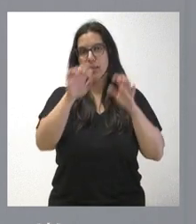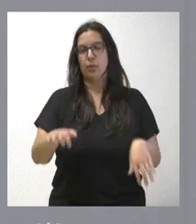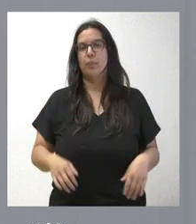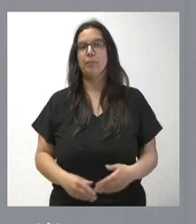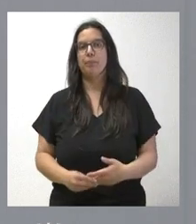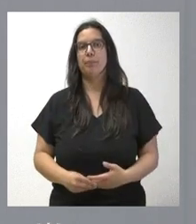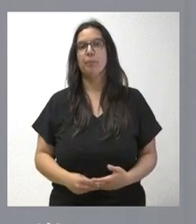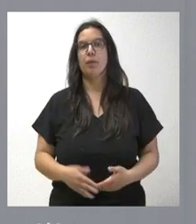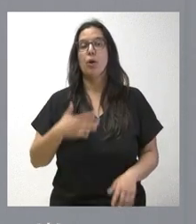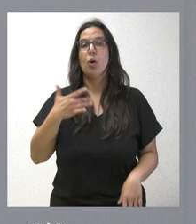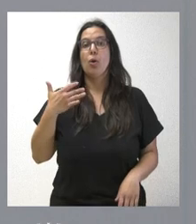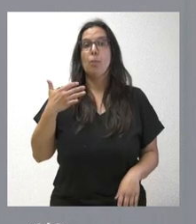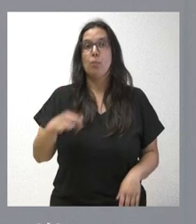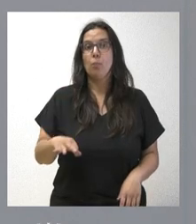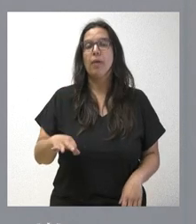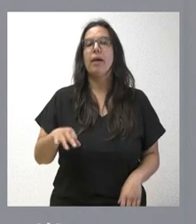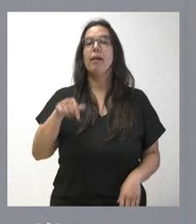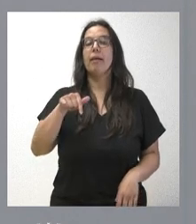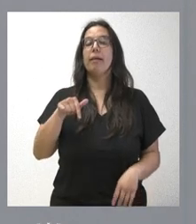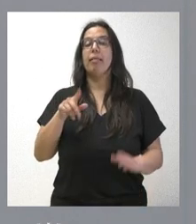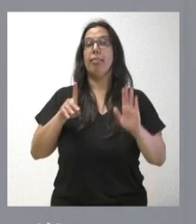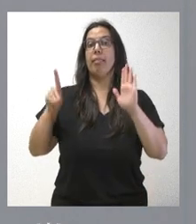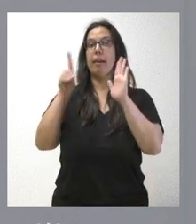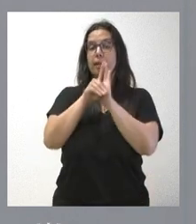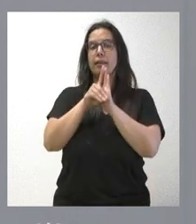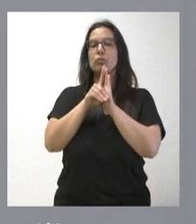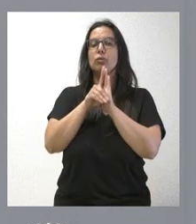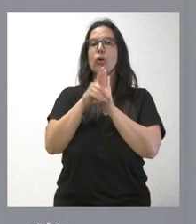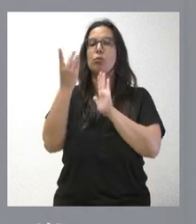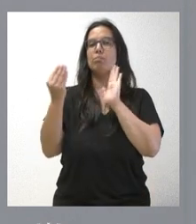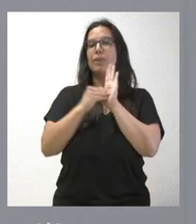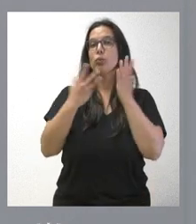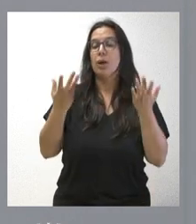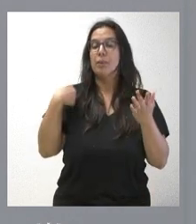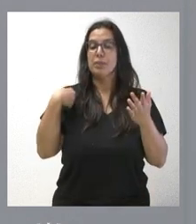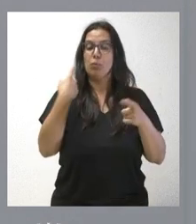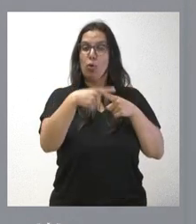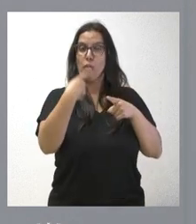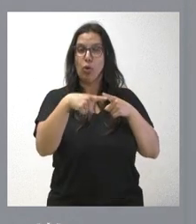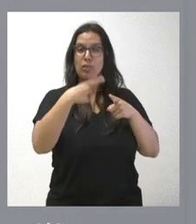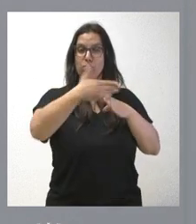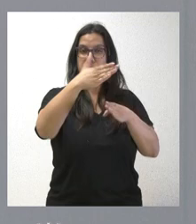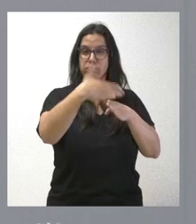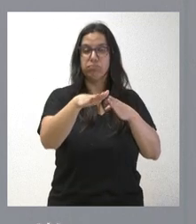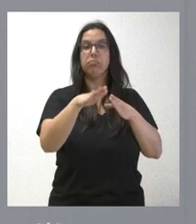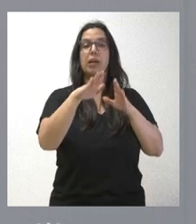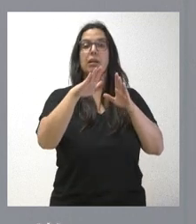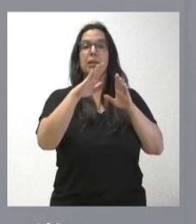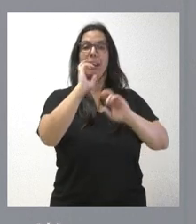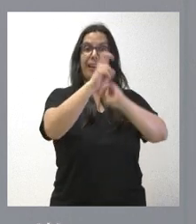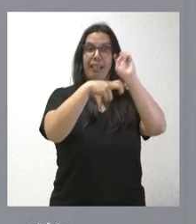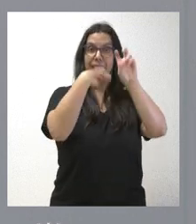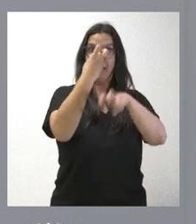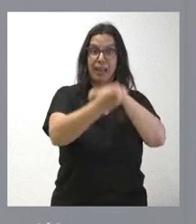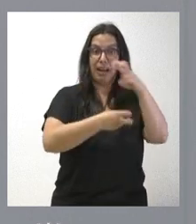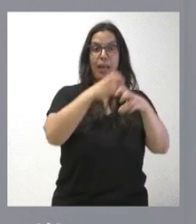aportaciones de este decreto es la obligación, como les he dicho, de utilizar los áridos reciclados procedentes de las plantas autorizadas de reciclaje